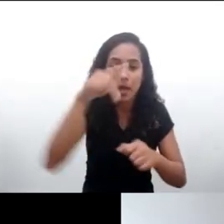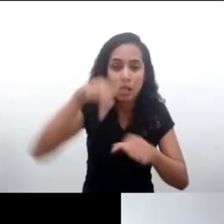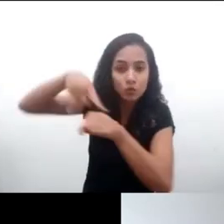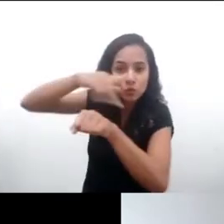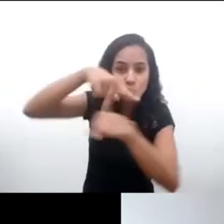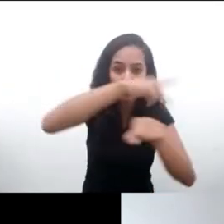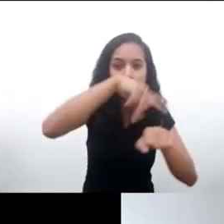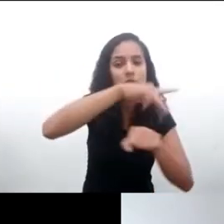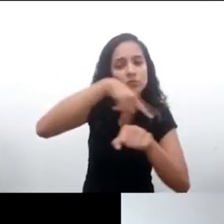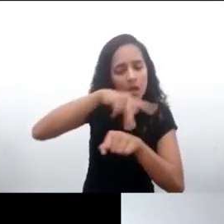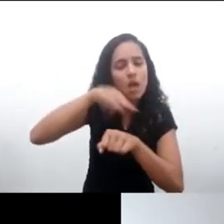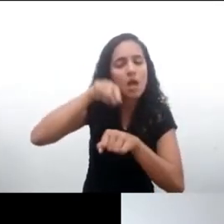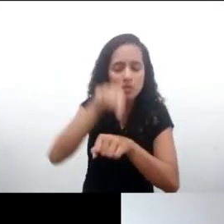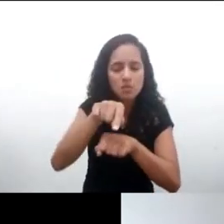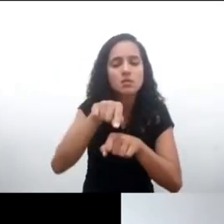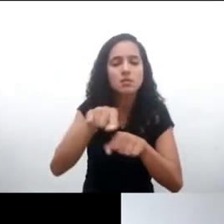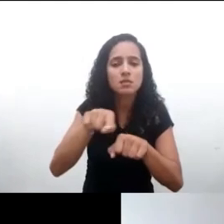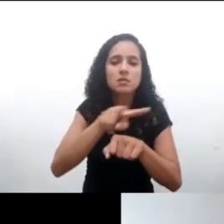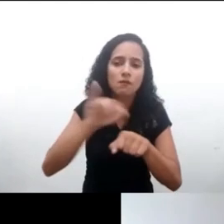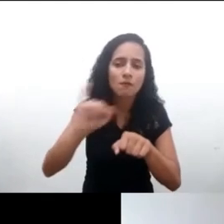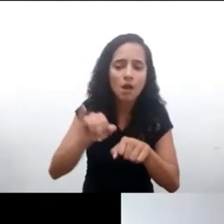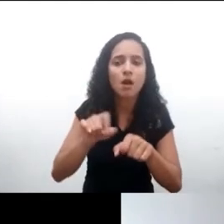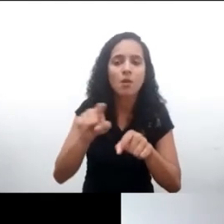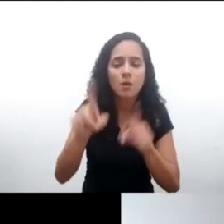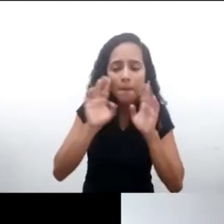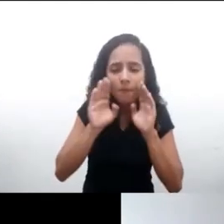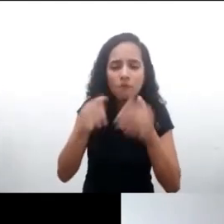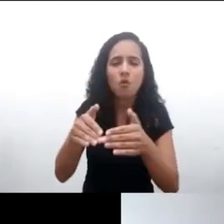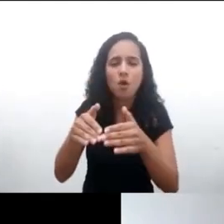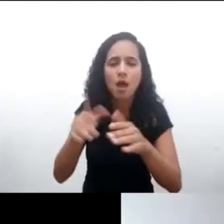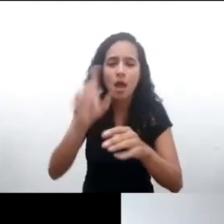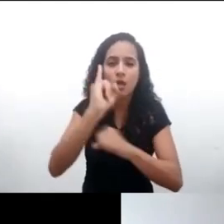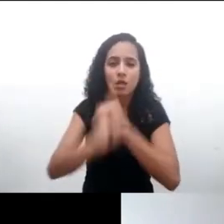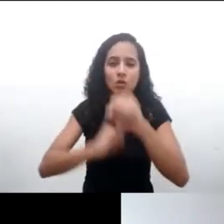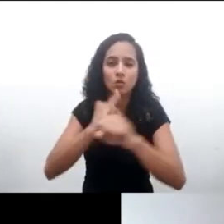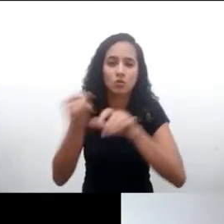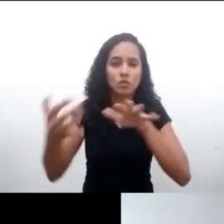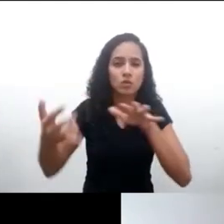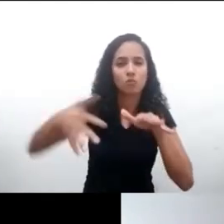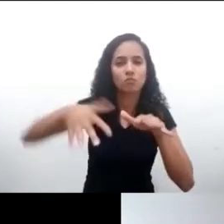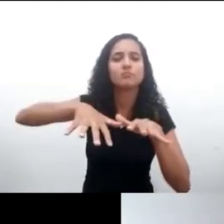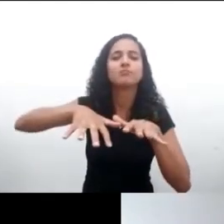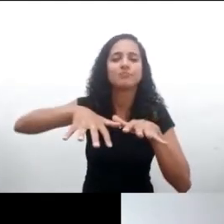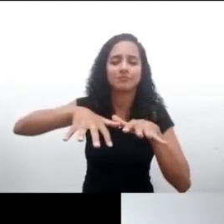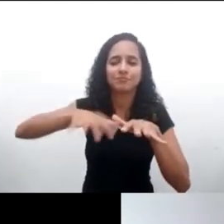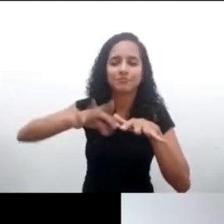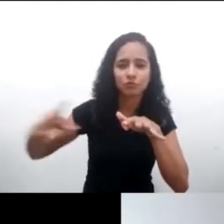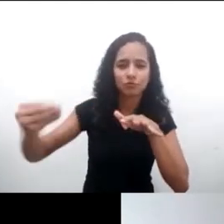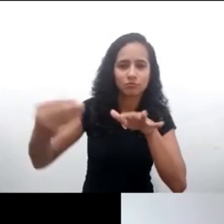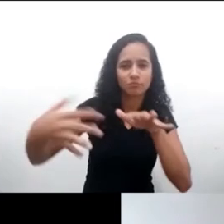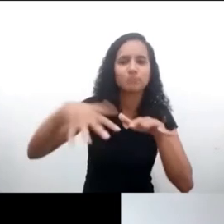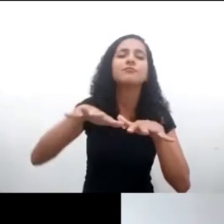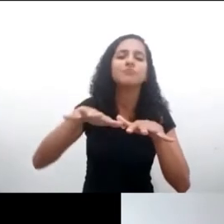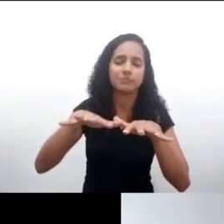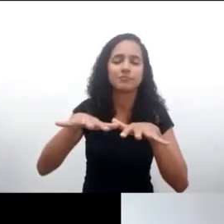que implica pensar la inclusión digital, y que están detalladas de manera bien, de manera profunda en